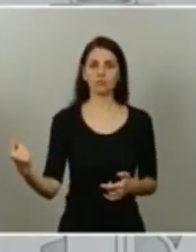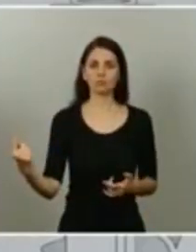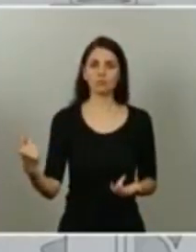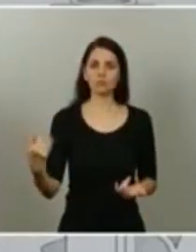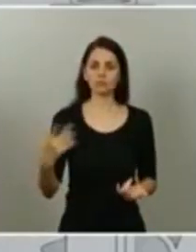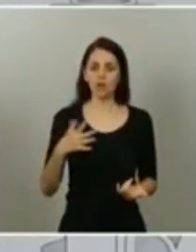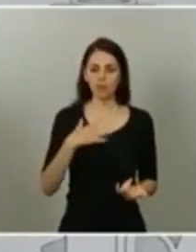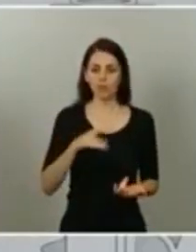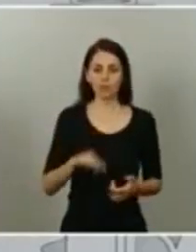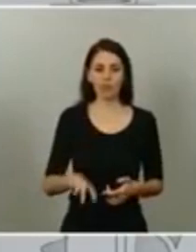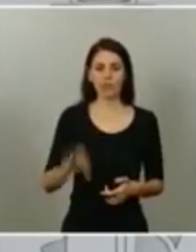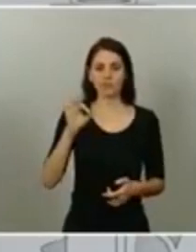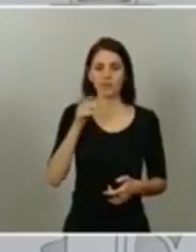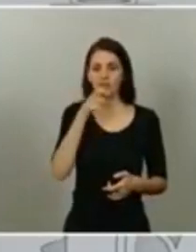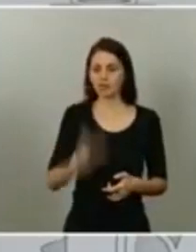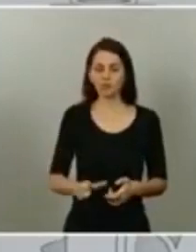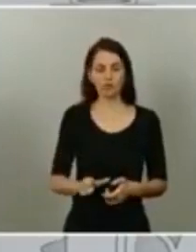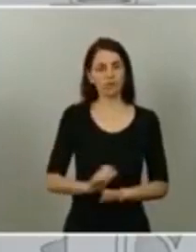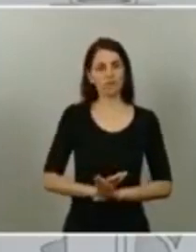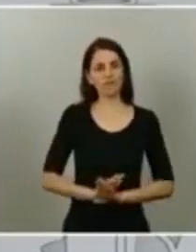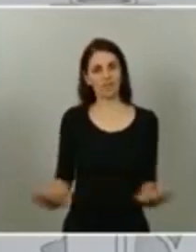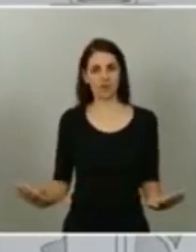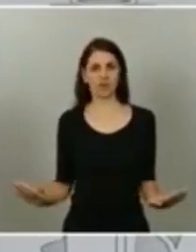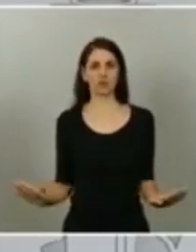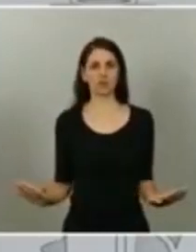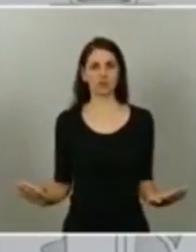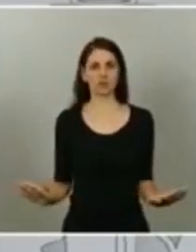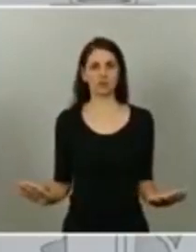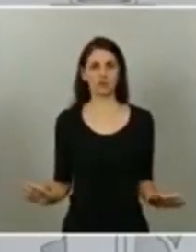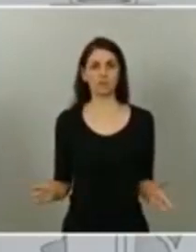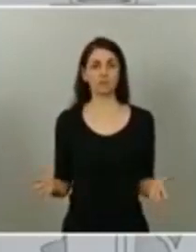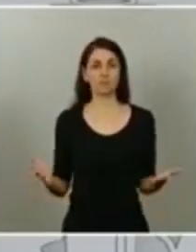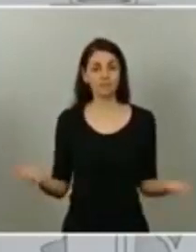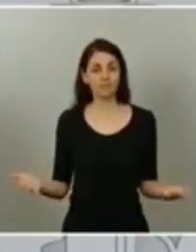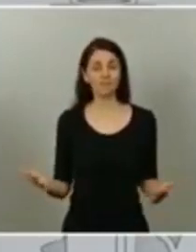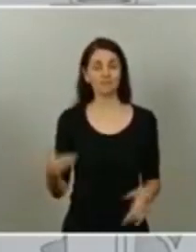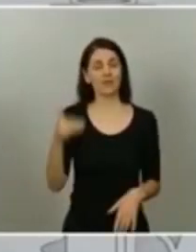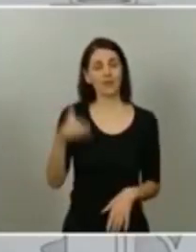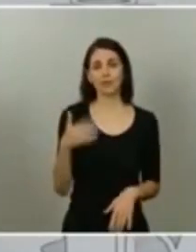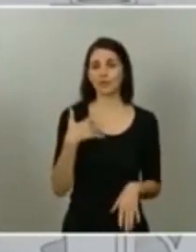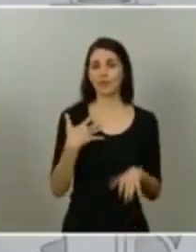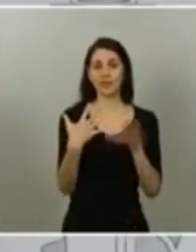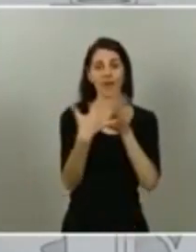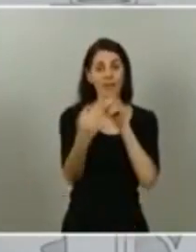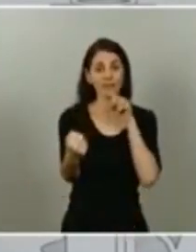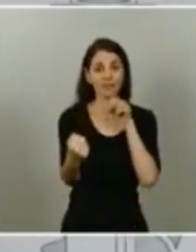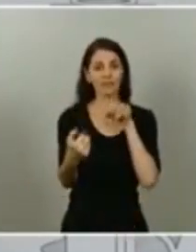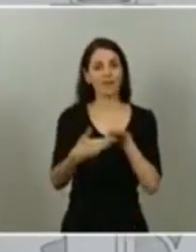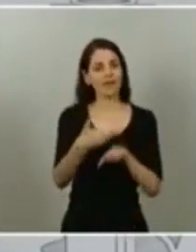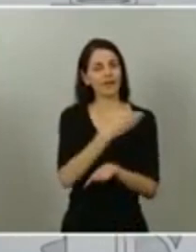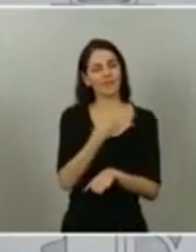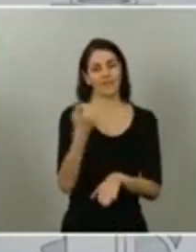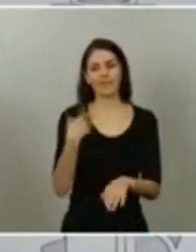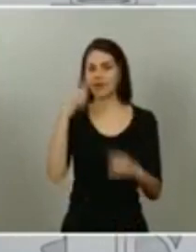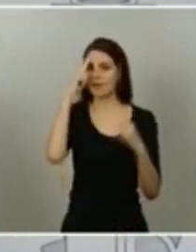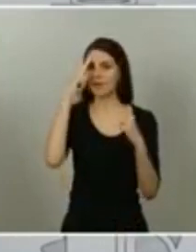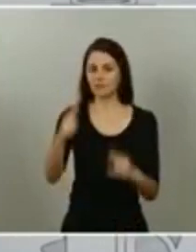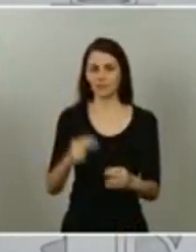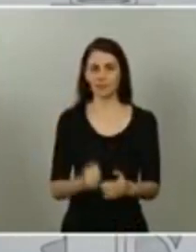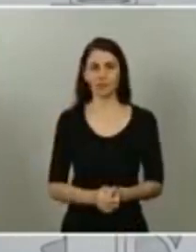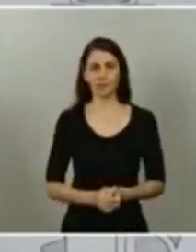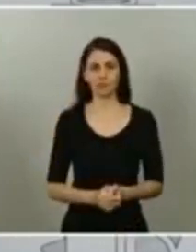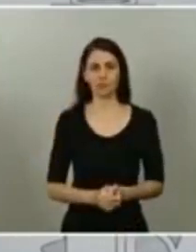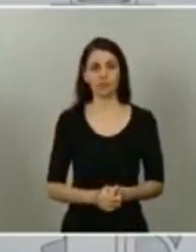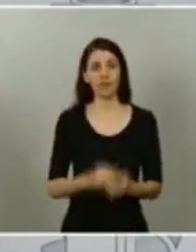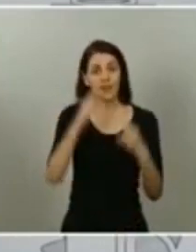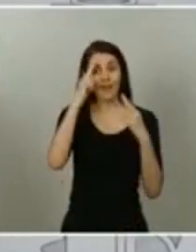propia acción. En definitiva, en el camino del entendimiento, el respeto es un paso, pero ese paso es también una meta a la vez que un paso.